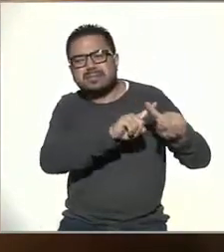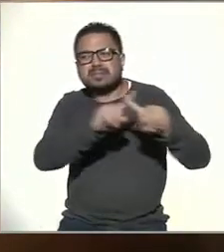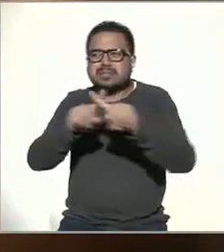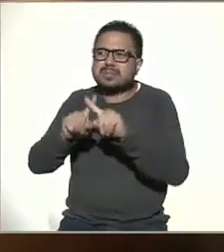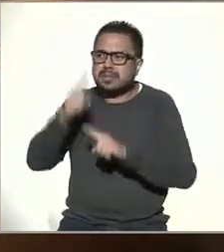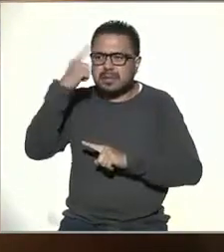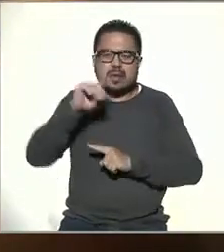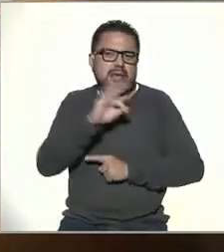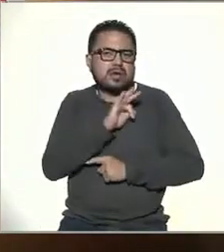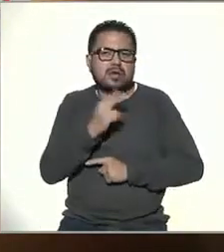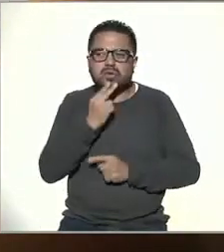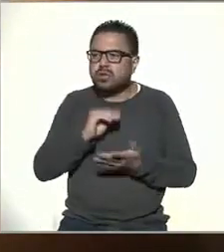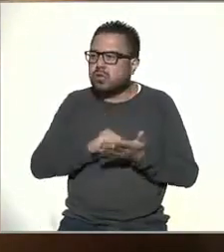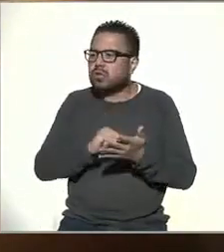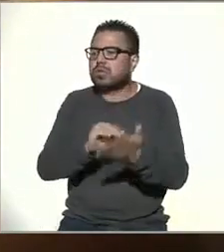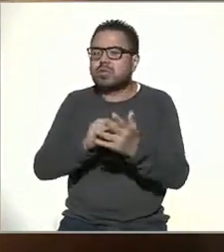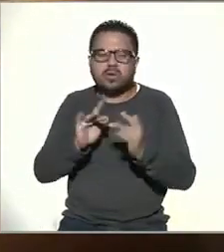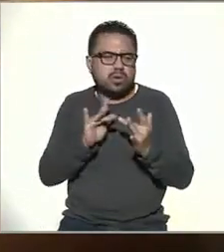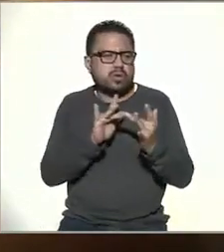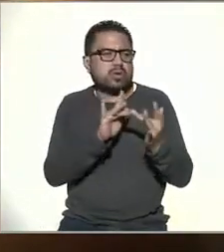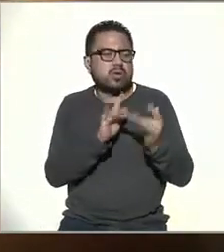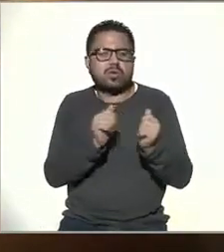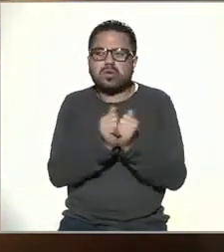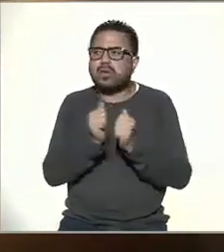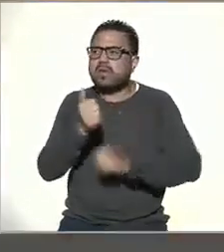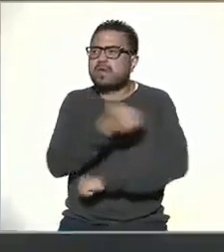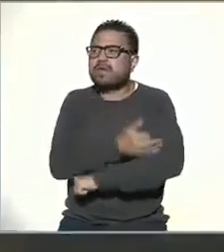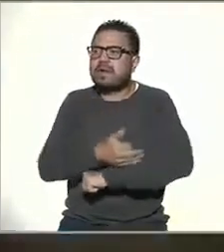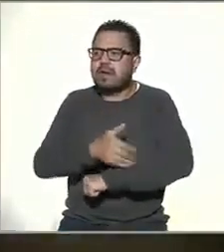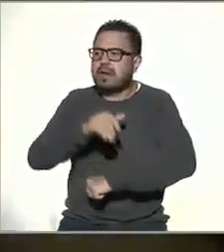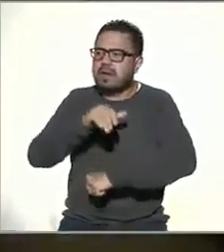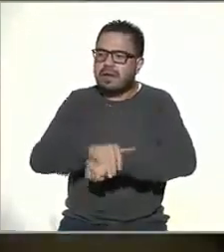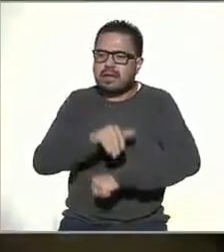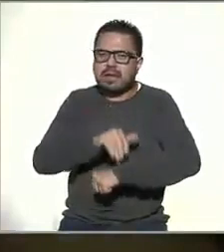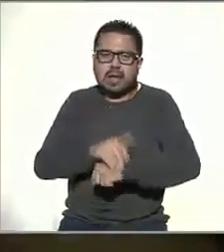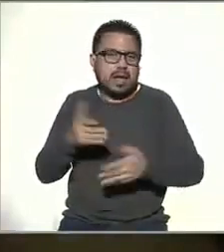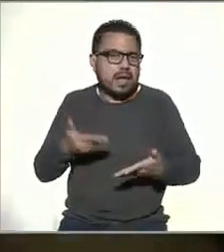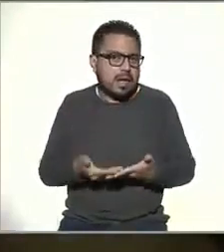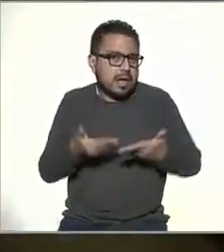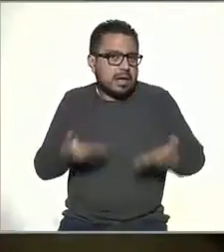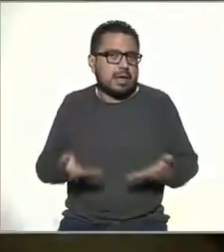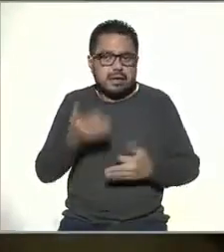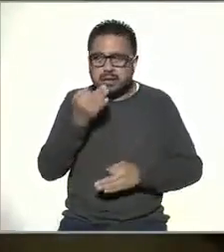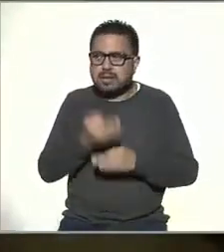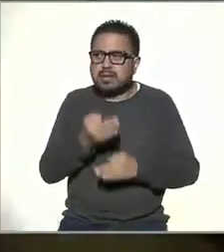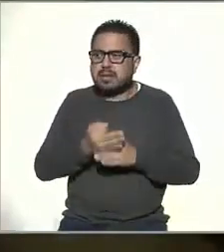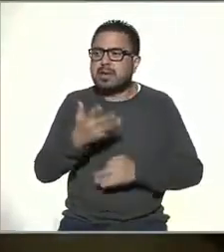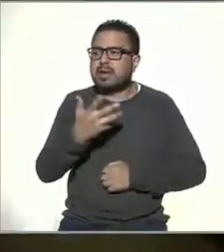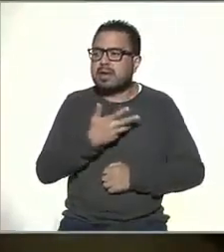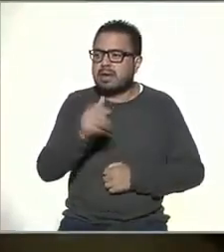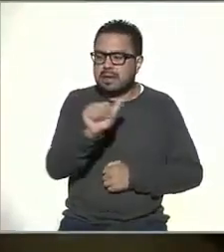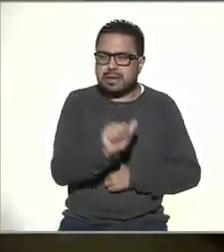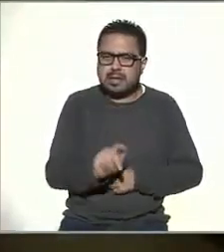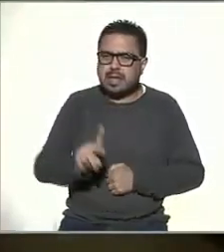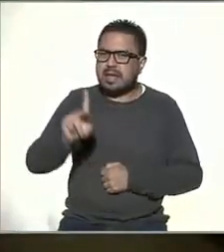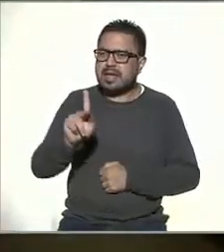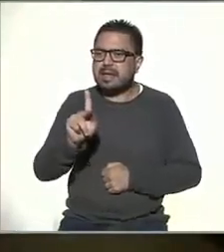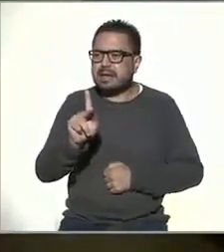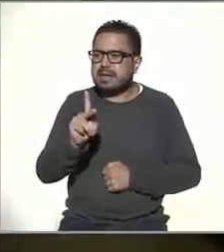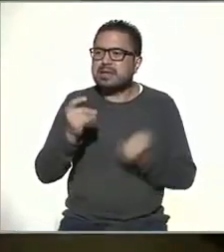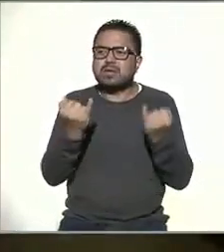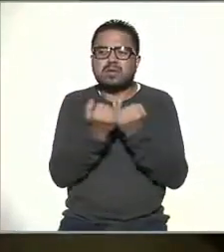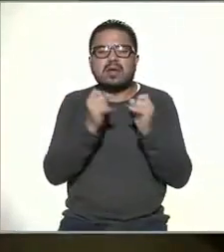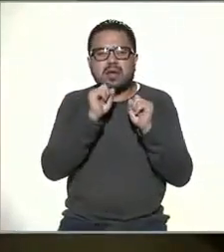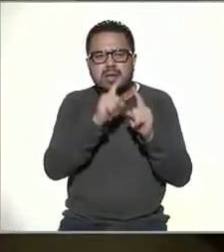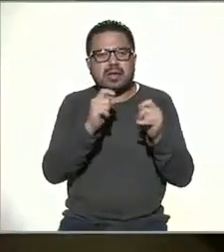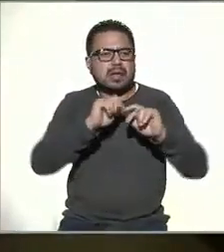para mantener el contacto con familiares y amigos. Actualmente, tener un dispositivo móvil equivale